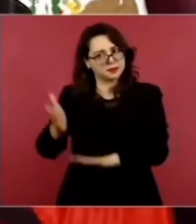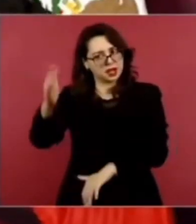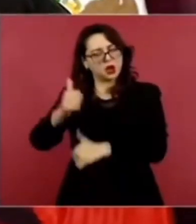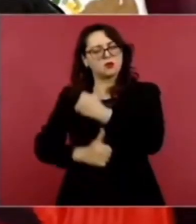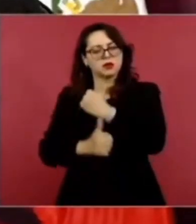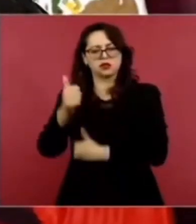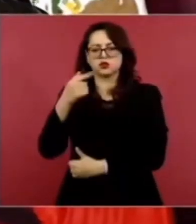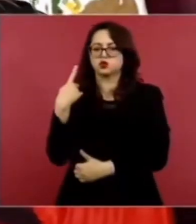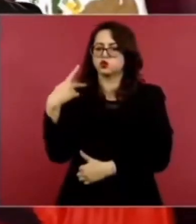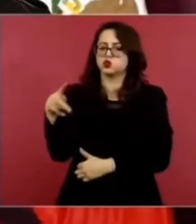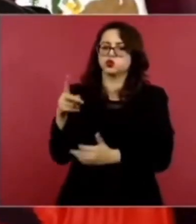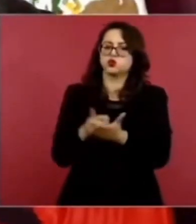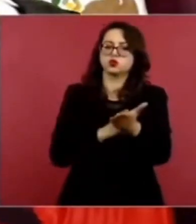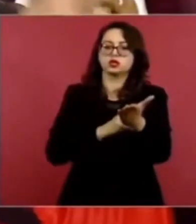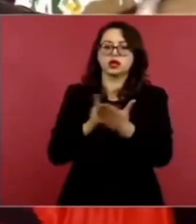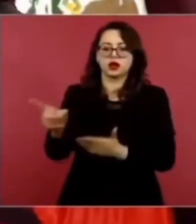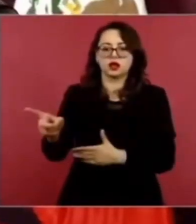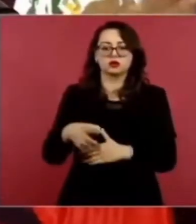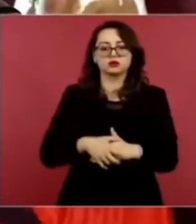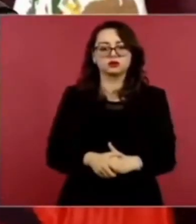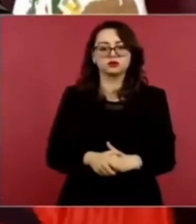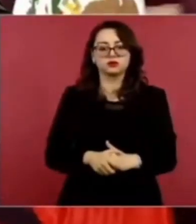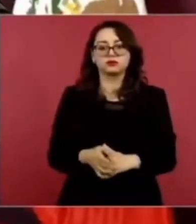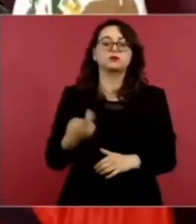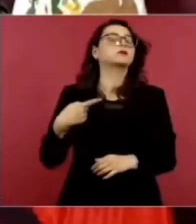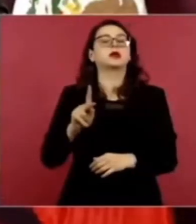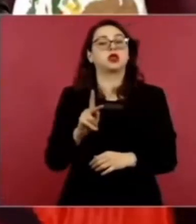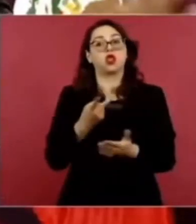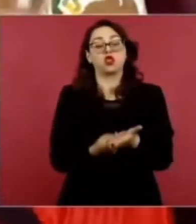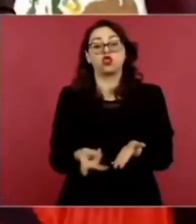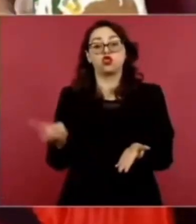Entonces, no se puede estar aquí en el cargo